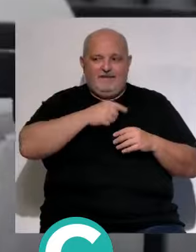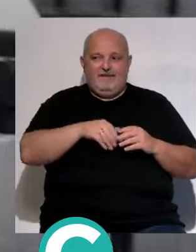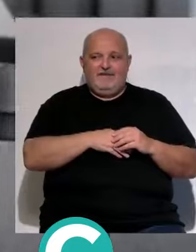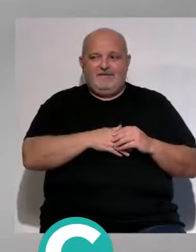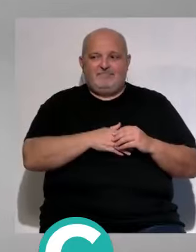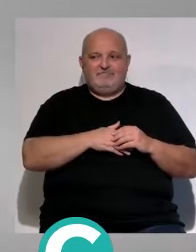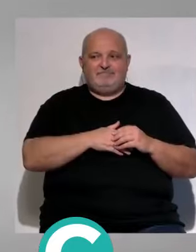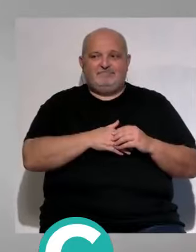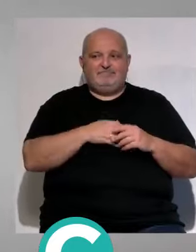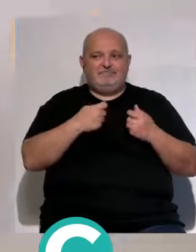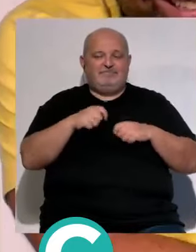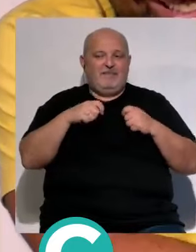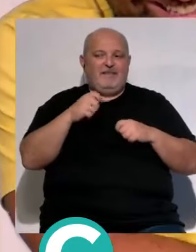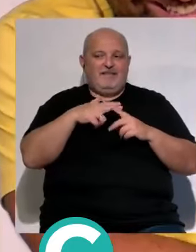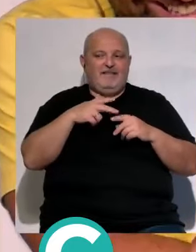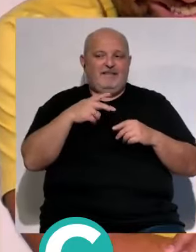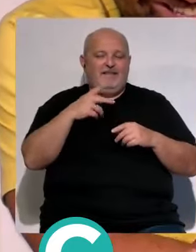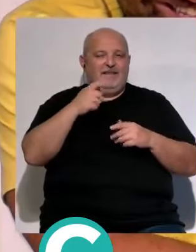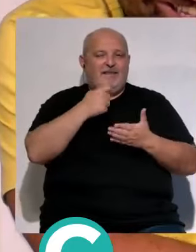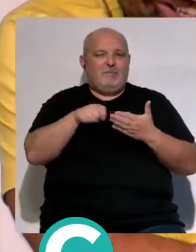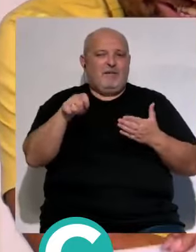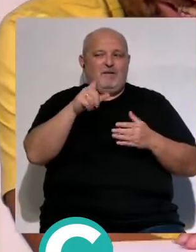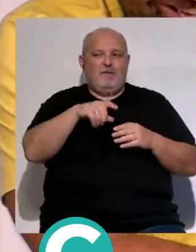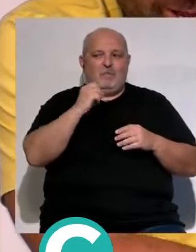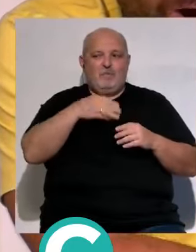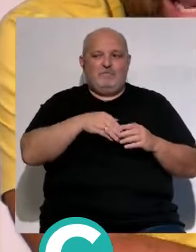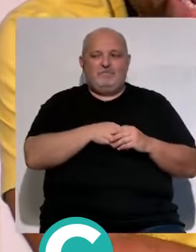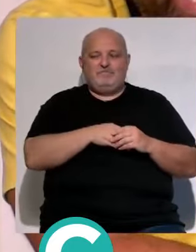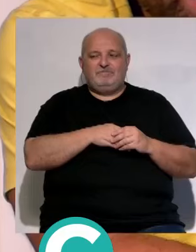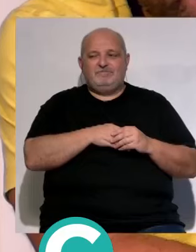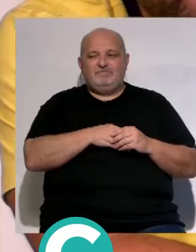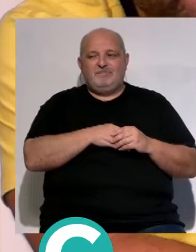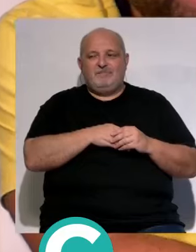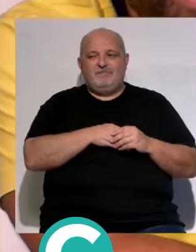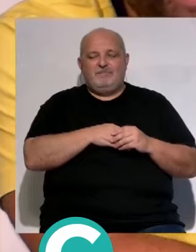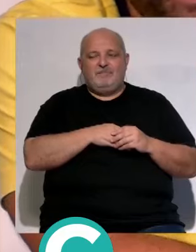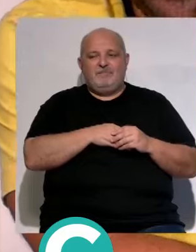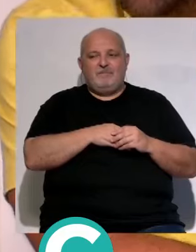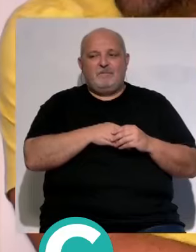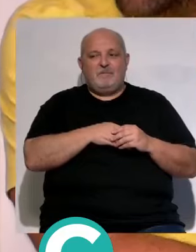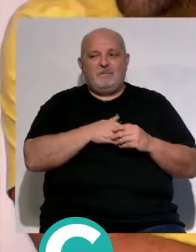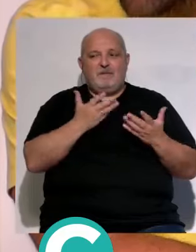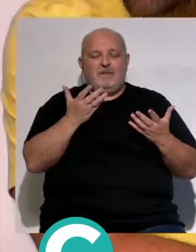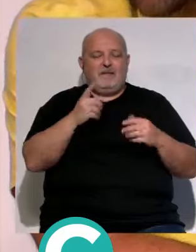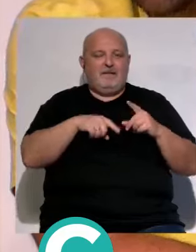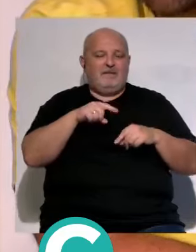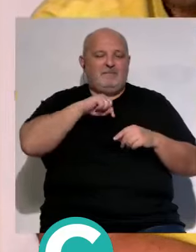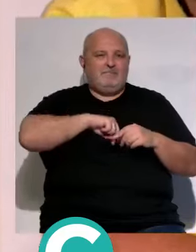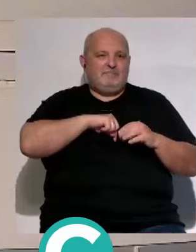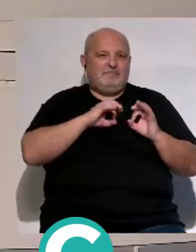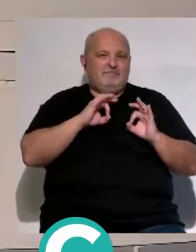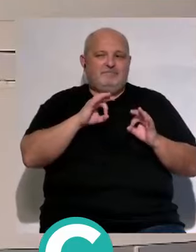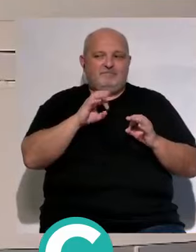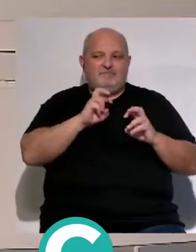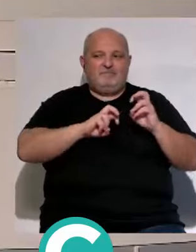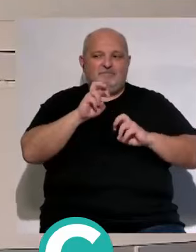vendidos vendidos no comprados por el club exactamente os quieren callar yo creo que esto es